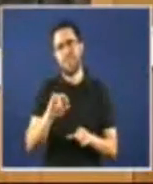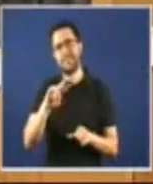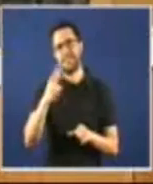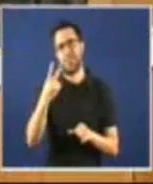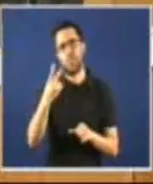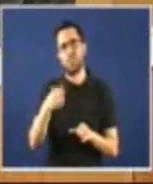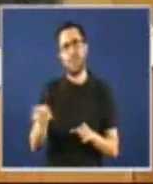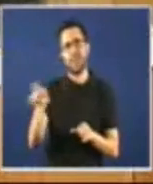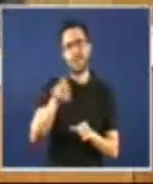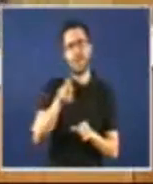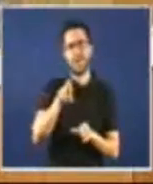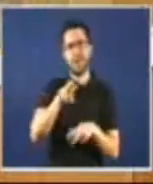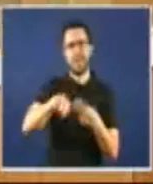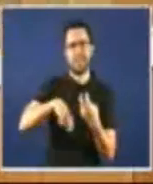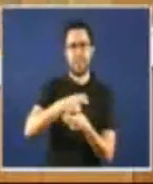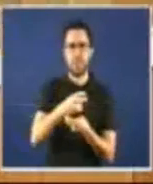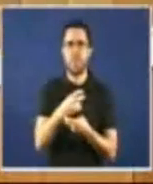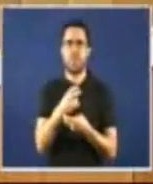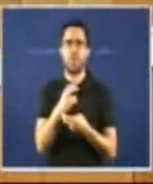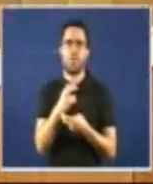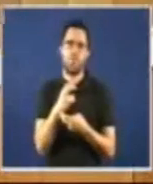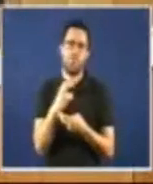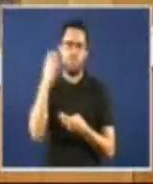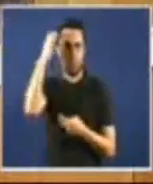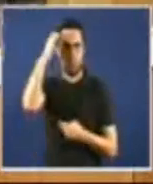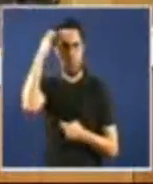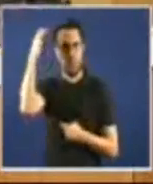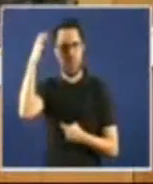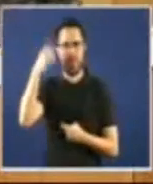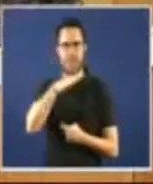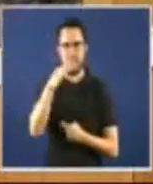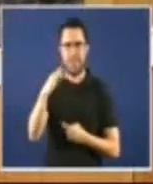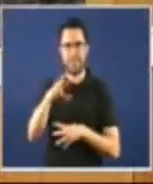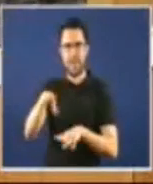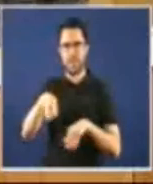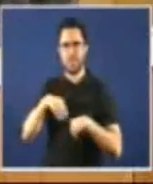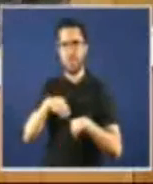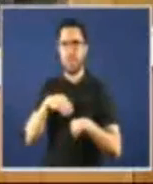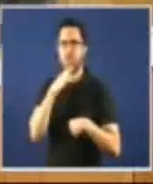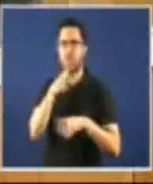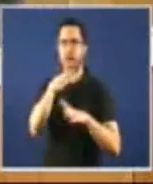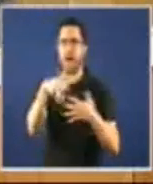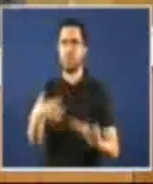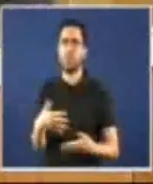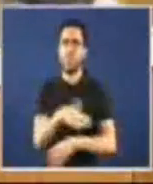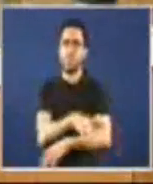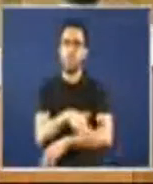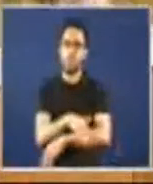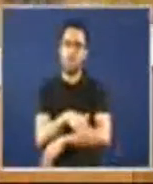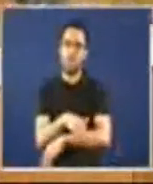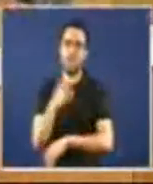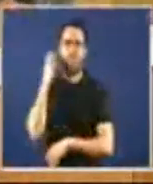encetado por os gobernos Aznar e recrudecido en doutor 2011 pro actual goberno de Rajoy pois nese contexto remato señor